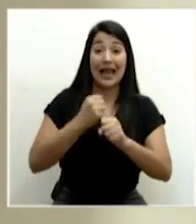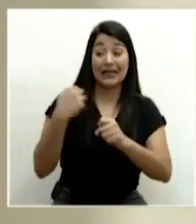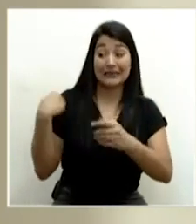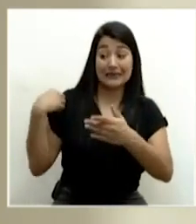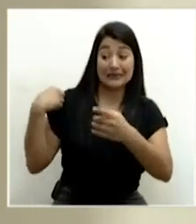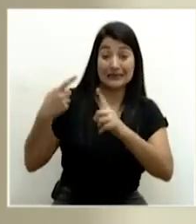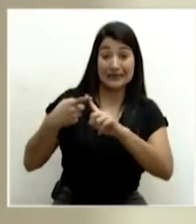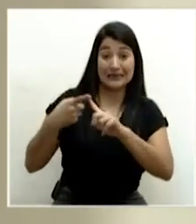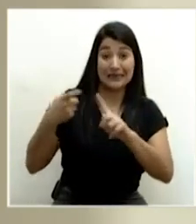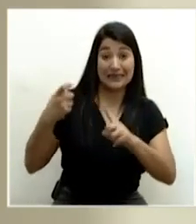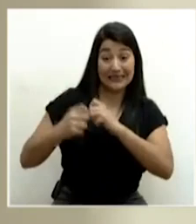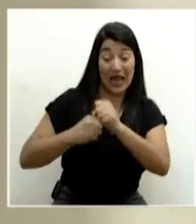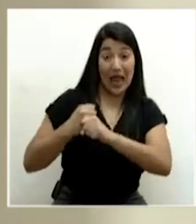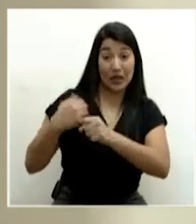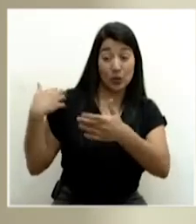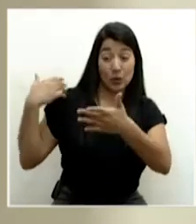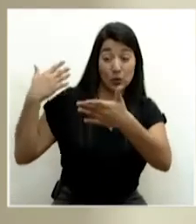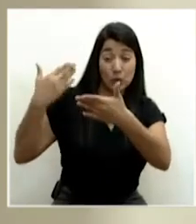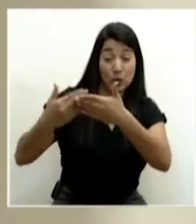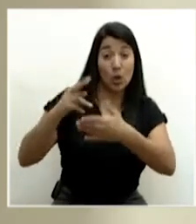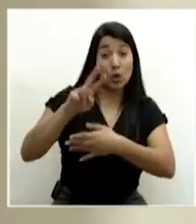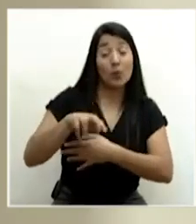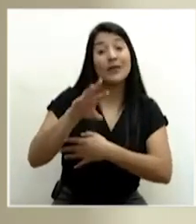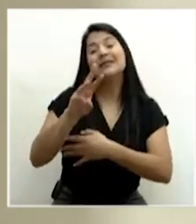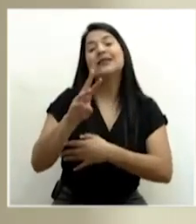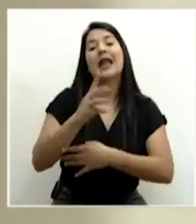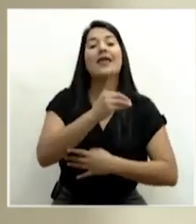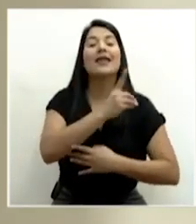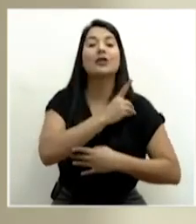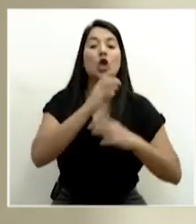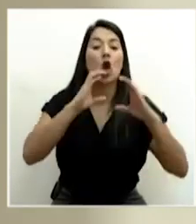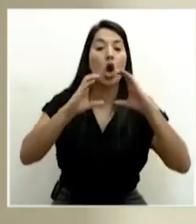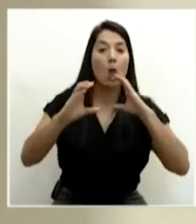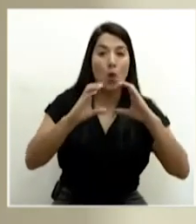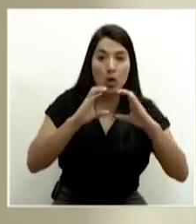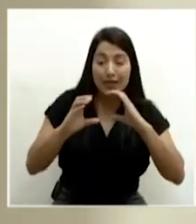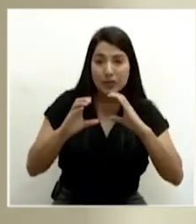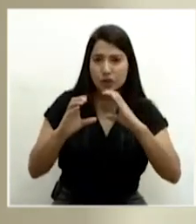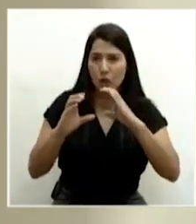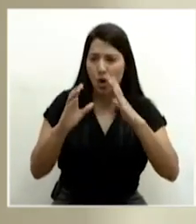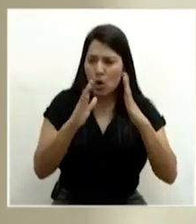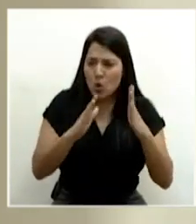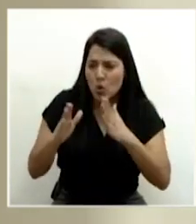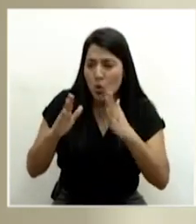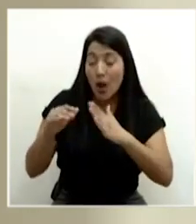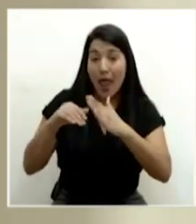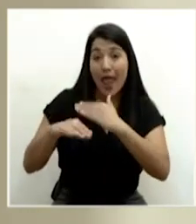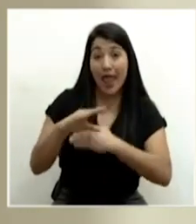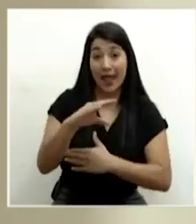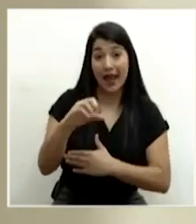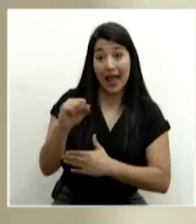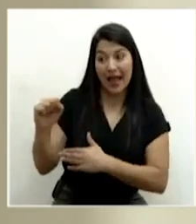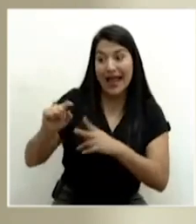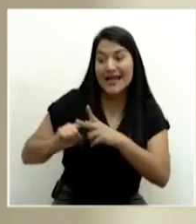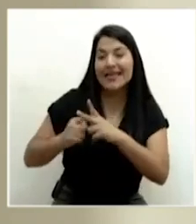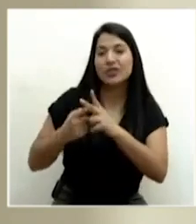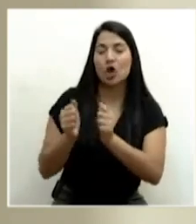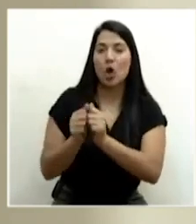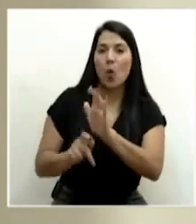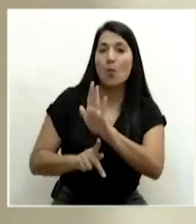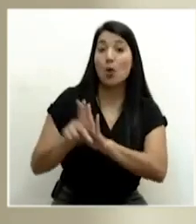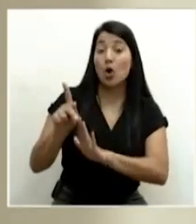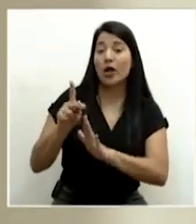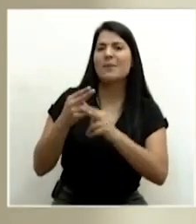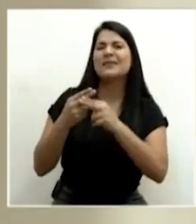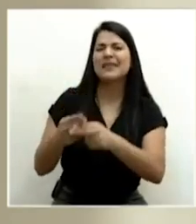la dirección de comunicación organizacional de la caja inició un programa que al cual le apostó fuerte, que es el